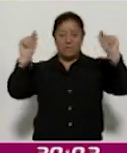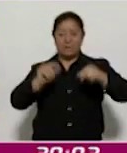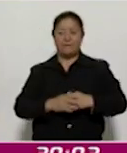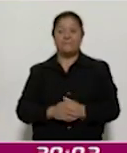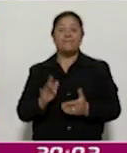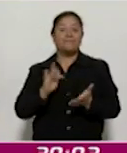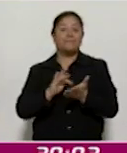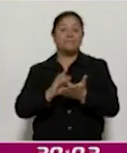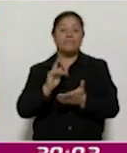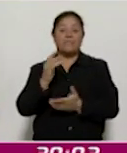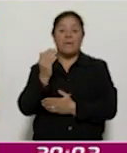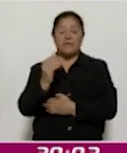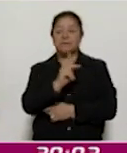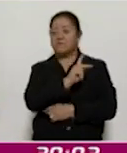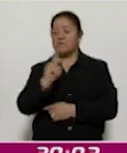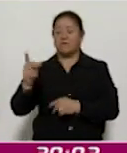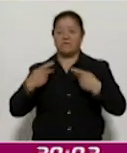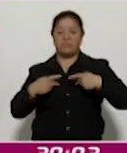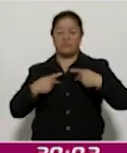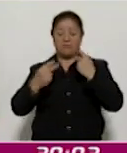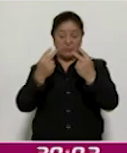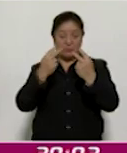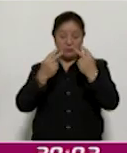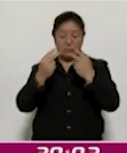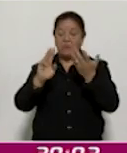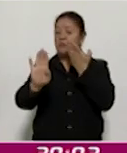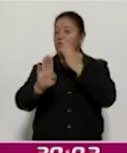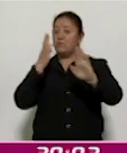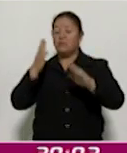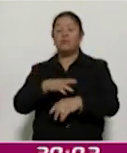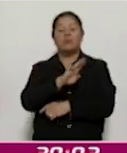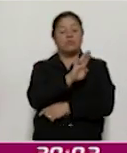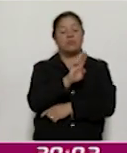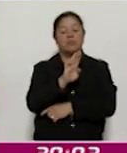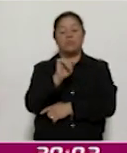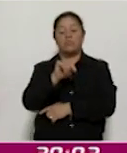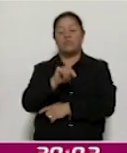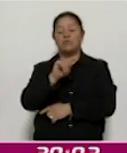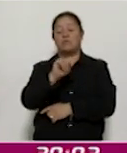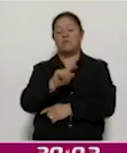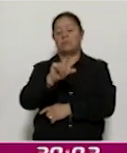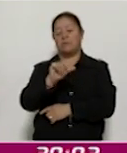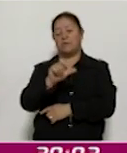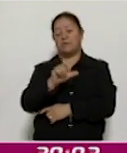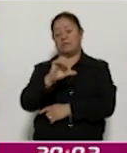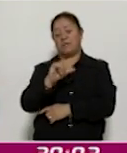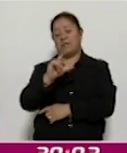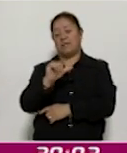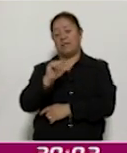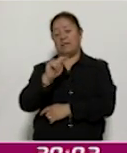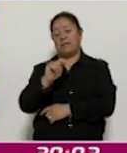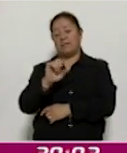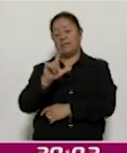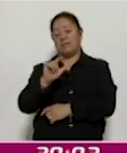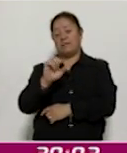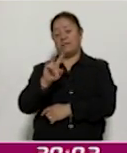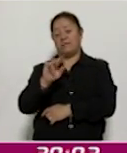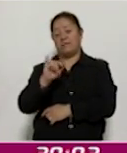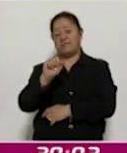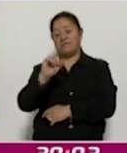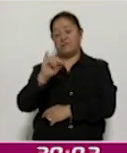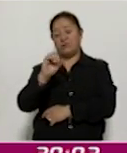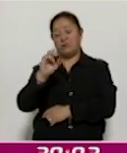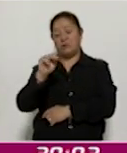Gracias también a quienes nos ven en cualquier parte del planeta a través del streaming en www.tlaxcalatelevisión.tv.